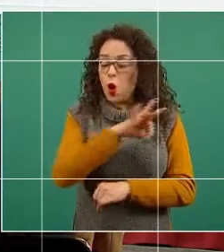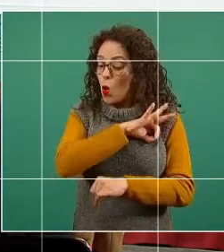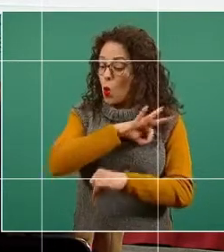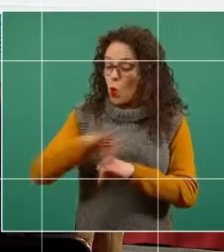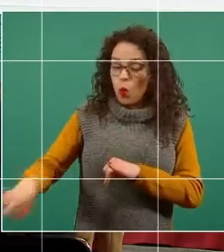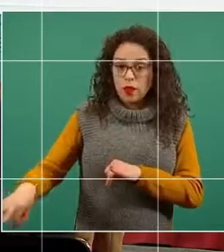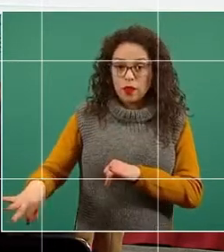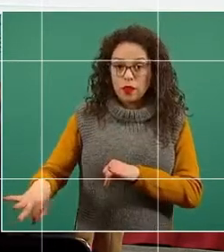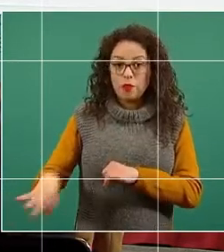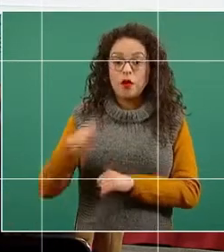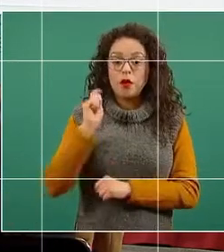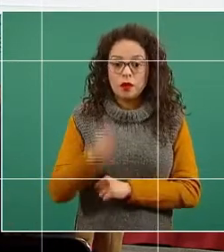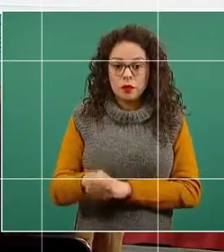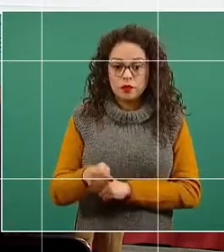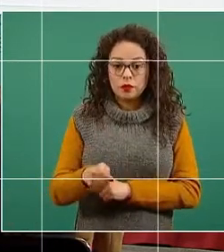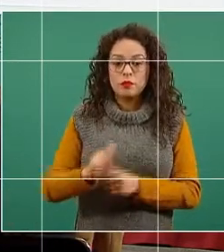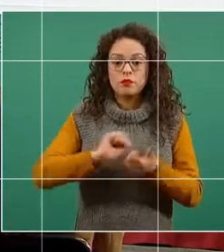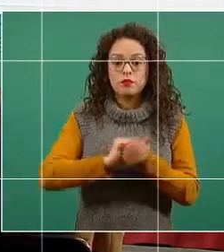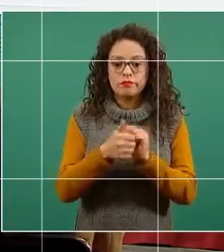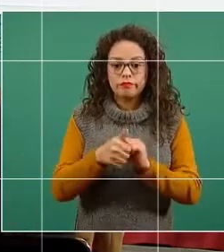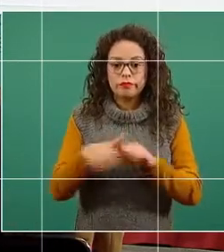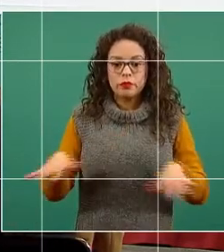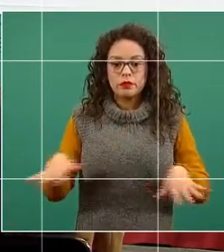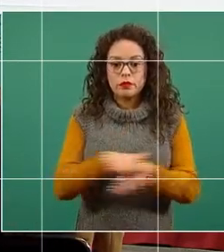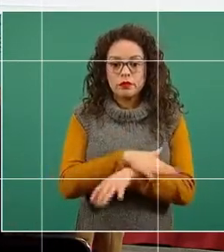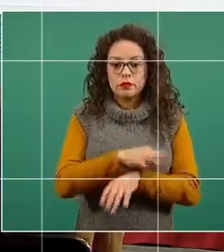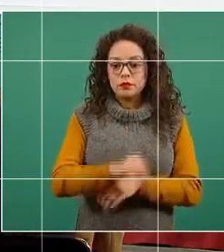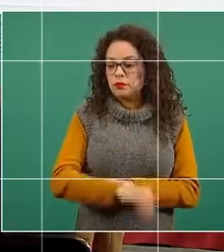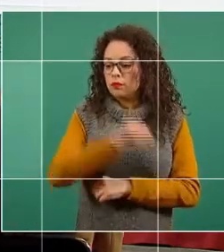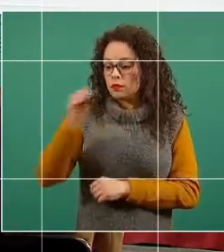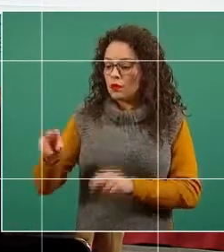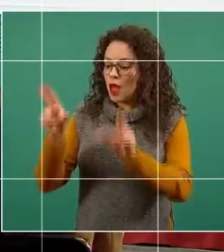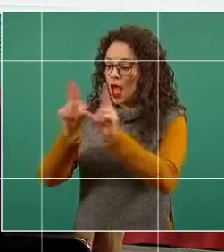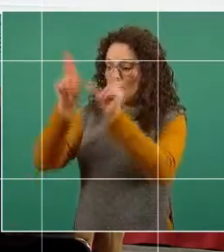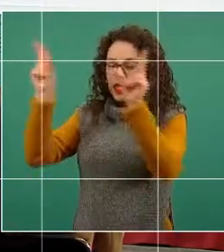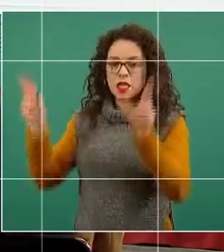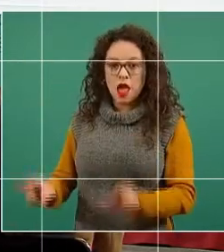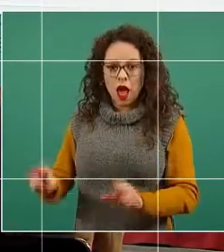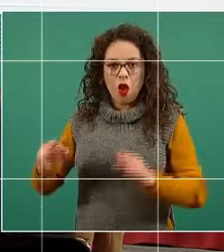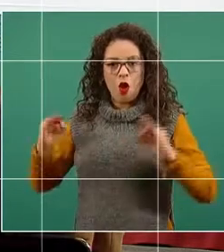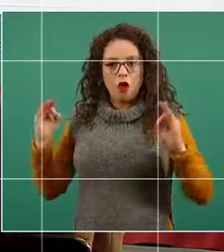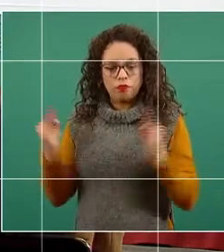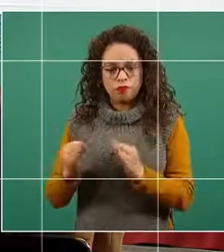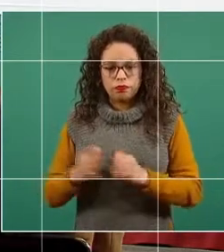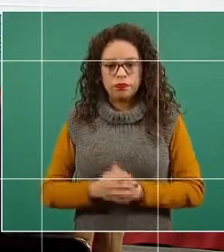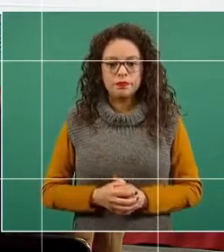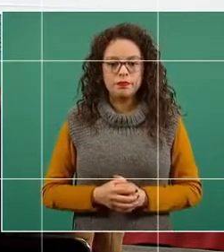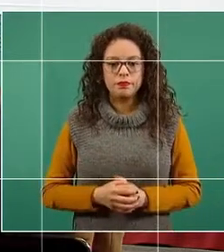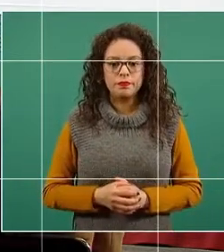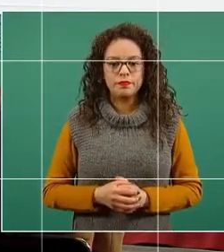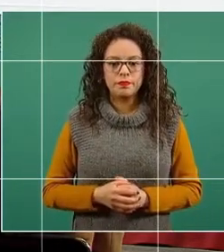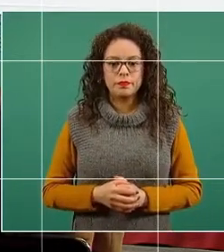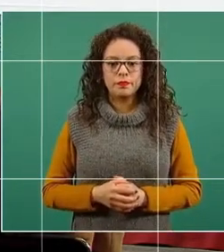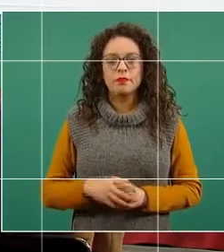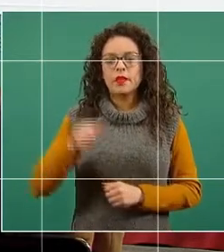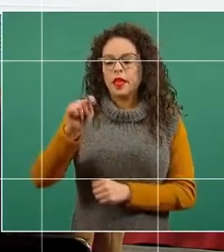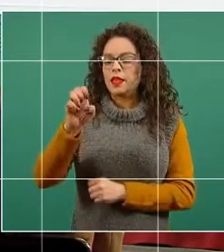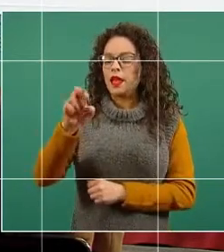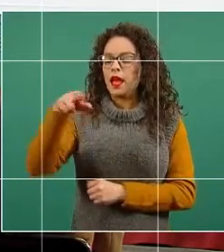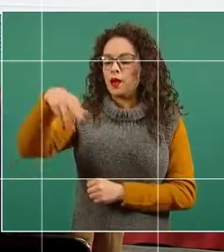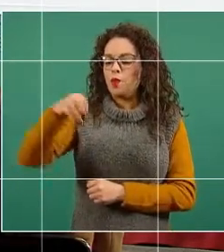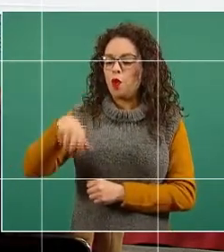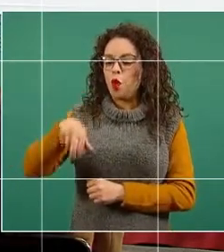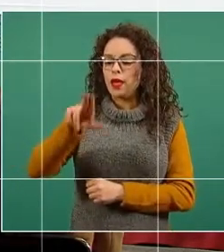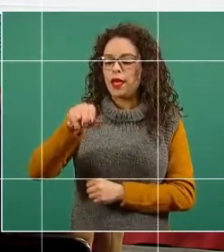trayecto se pasa a hieleras convencionales, a termos convencionales, los famosos termoquines, que